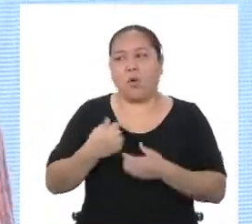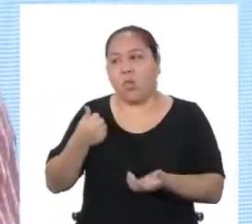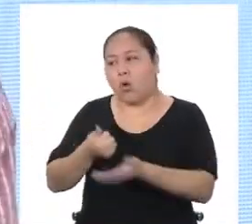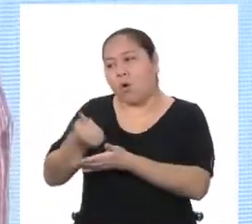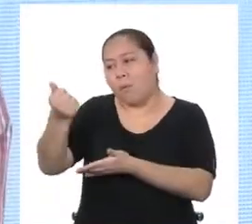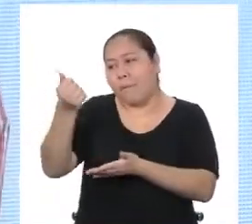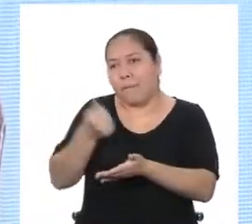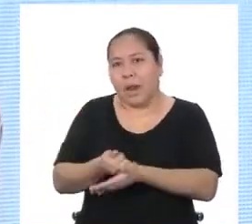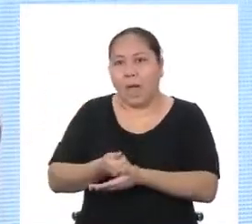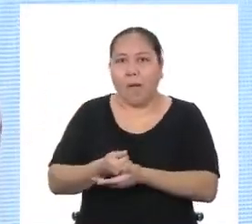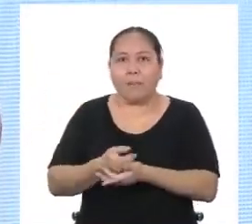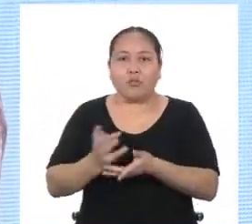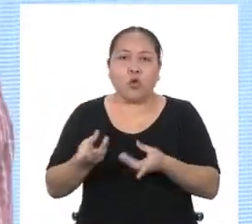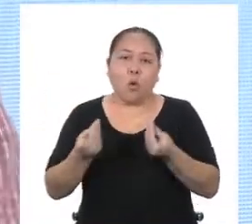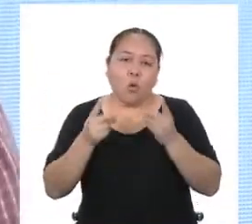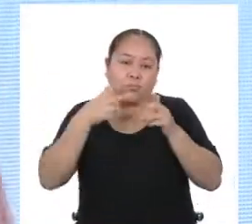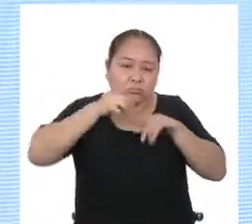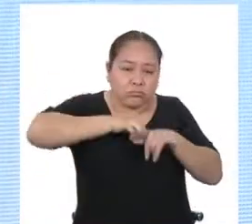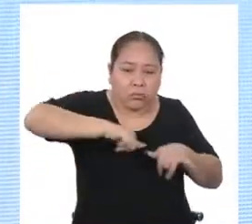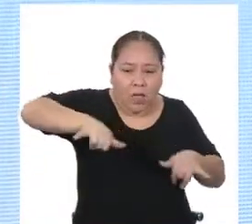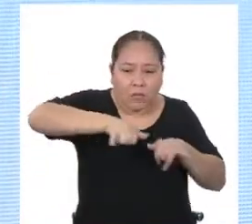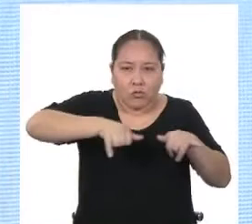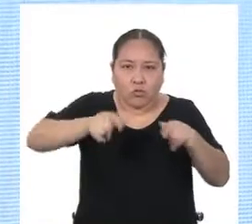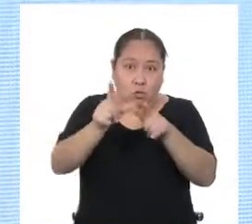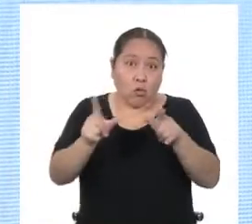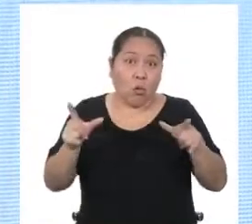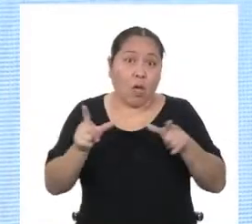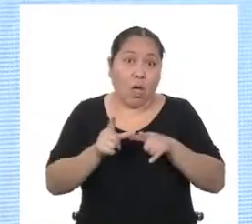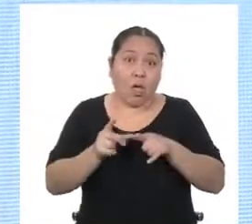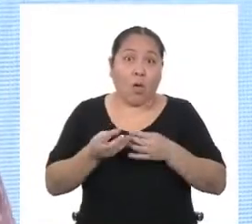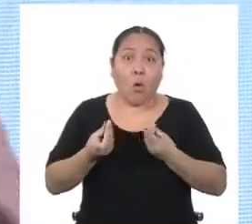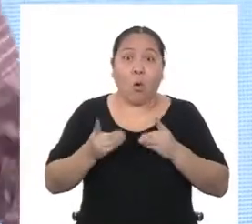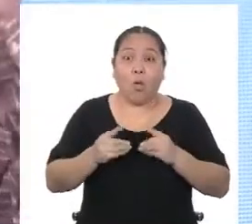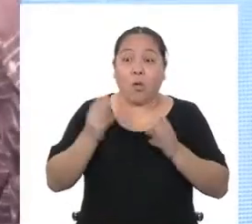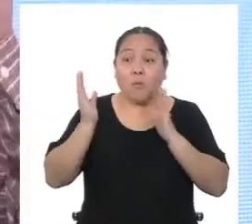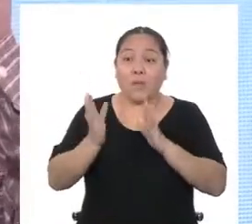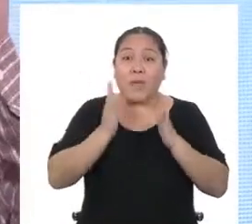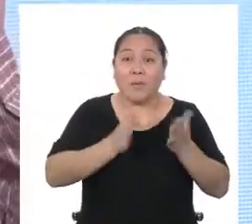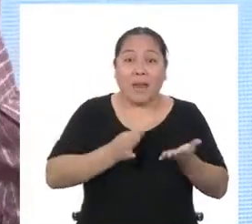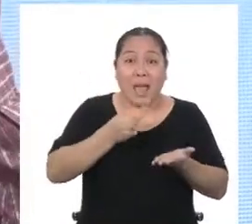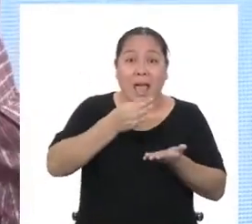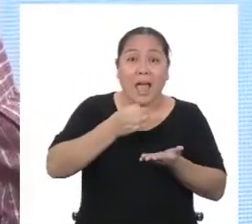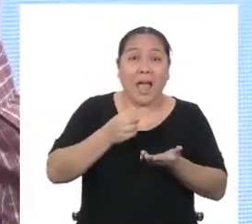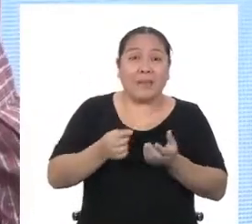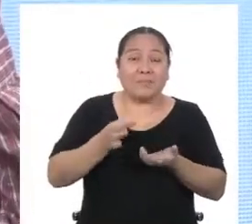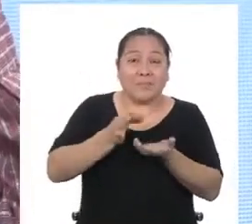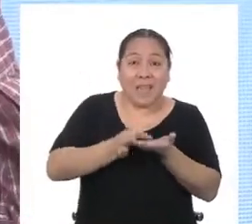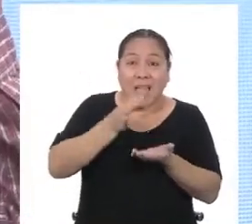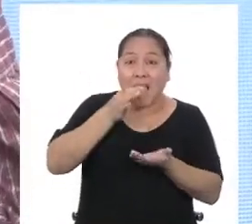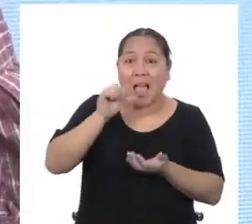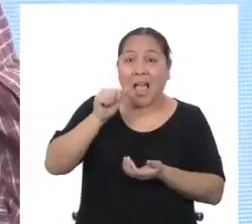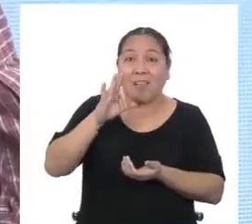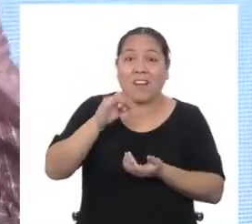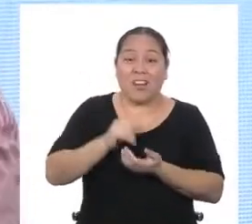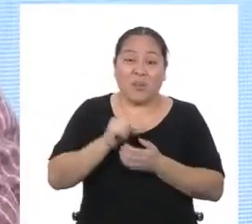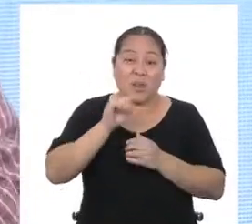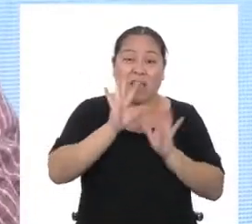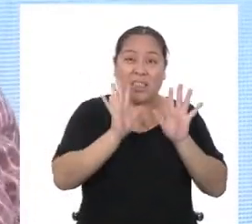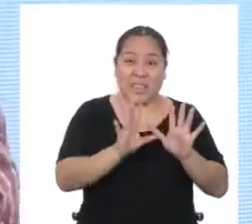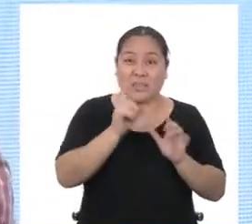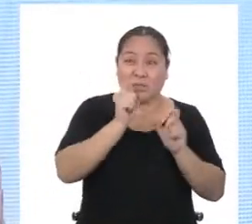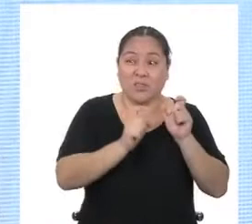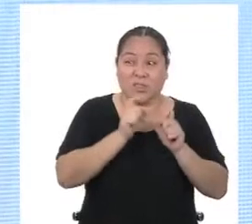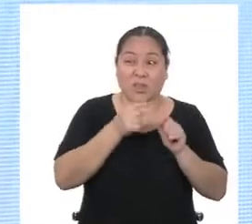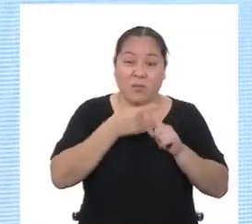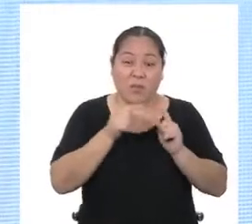algo, cuando medimos un espacio, cuando queremos hacer alfajores para 10 personas, pero nuestra receta es para 5.